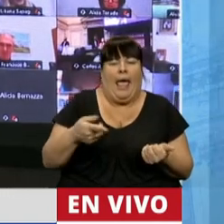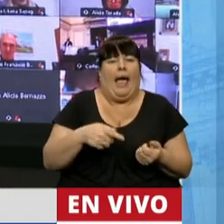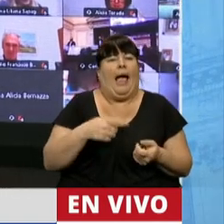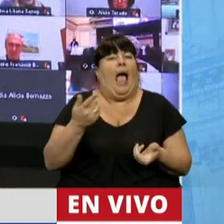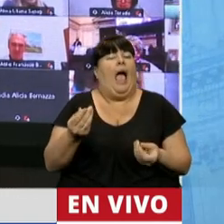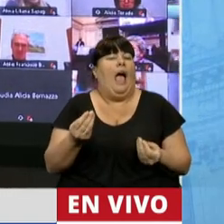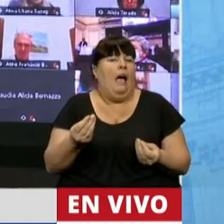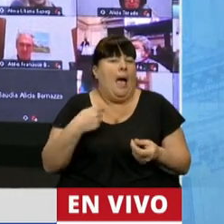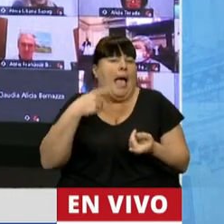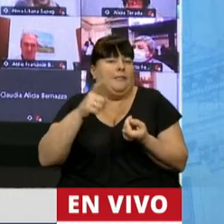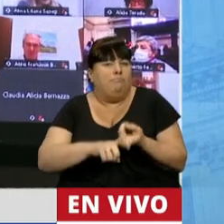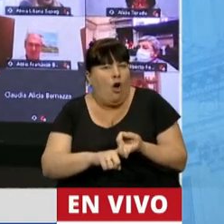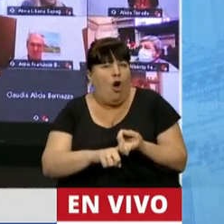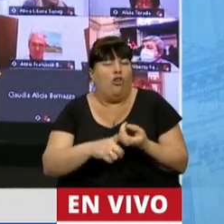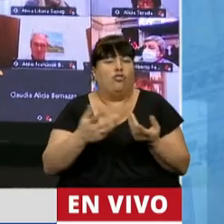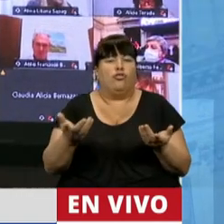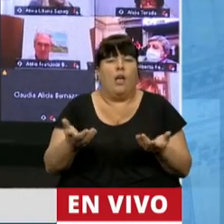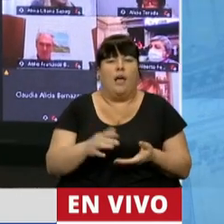que es mi esposa,